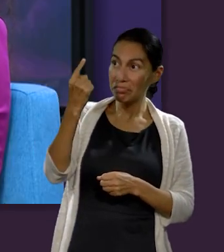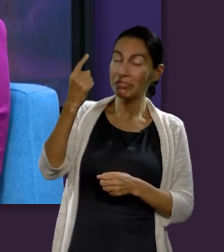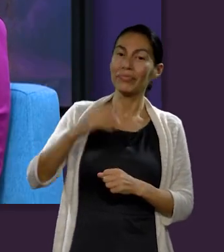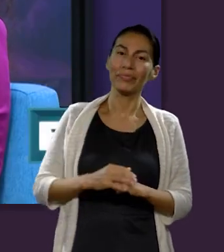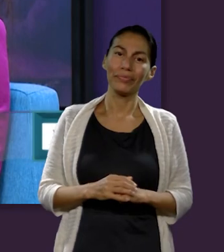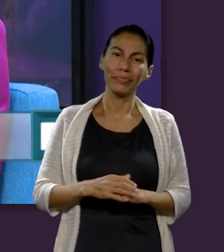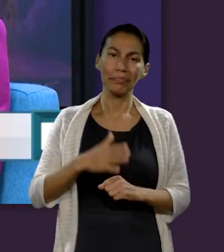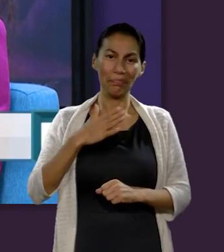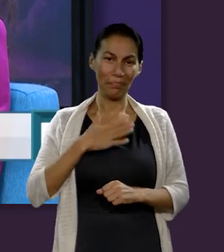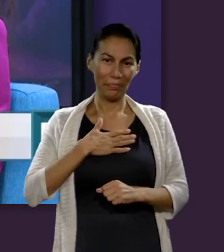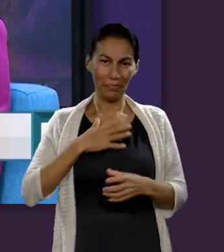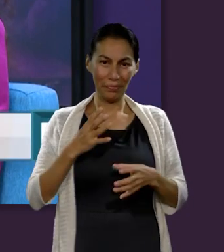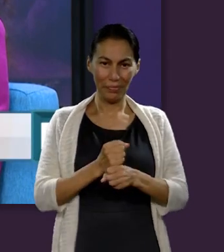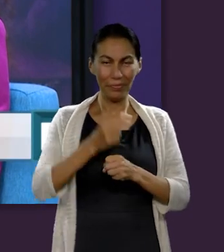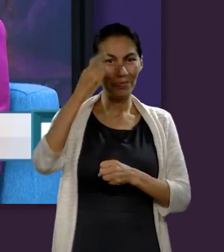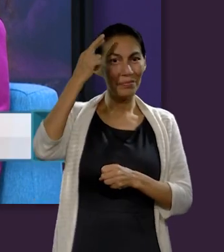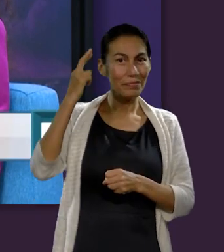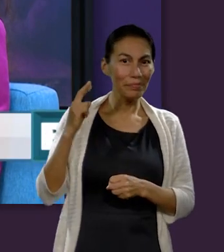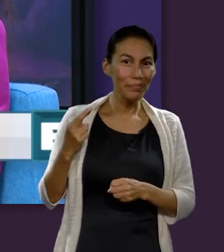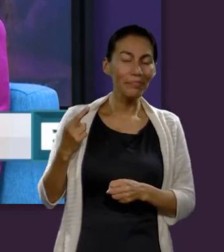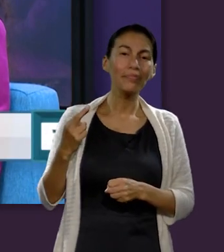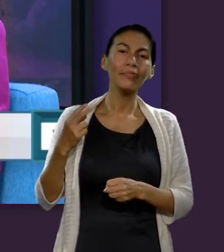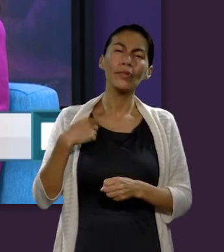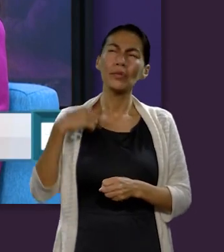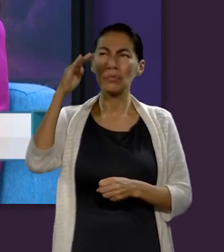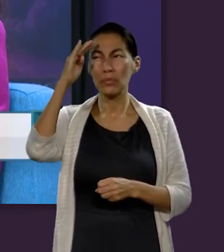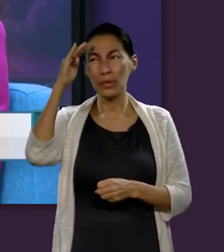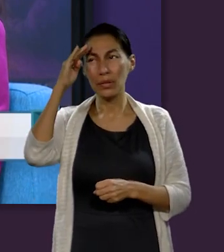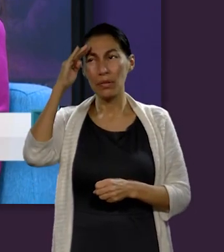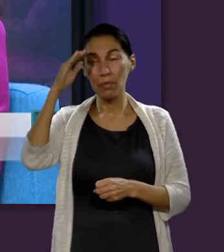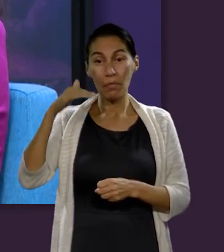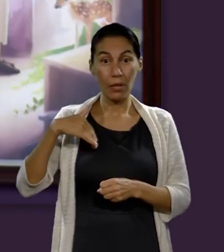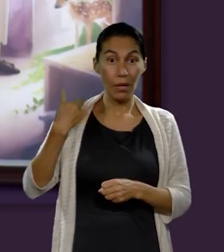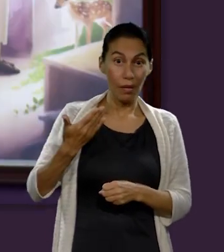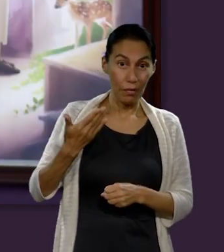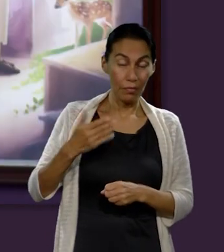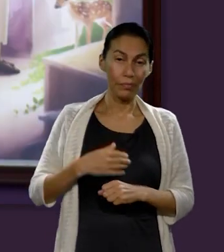Yo soy Ruth Vadilla y pienso en milagro.